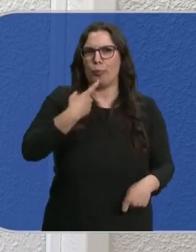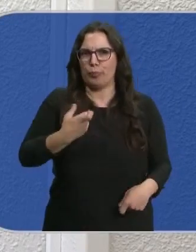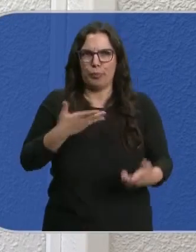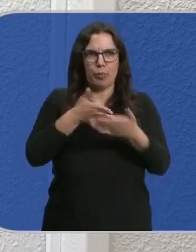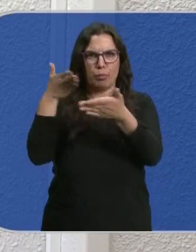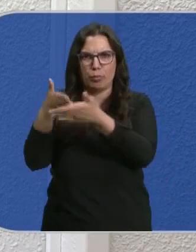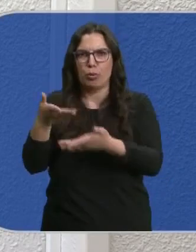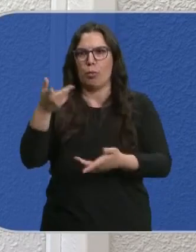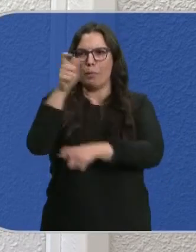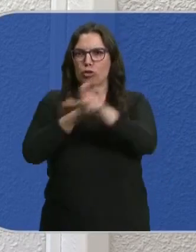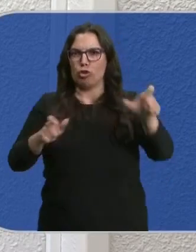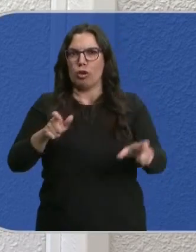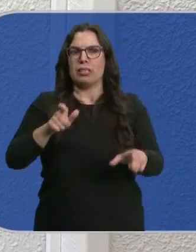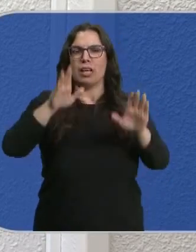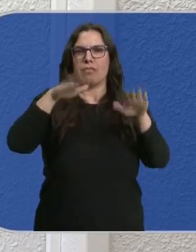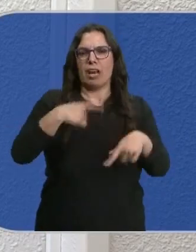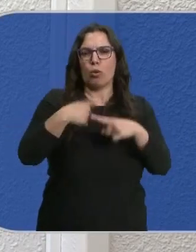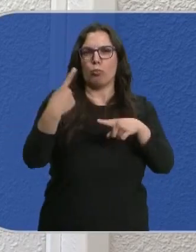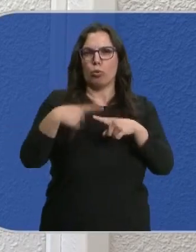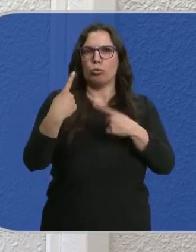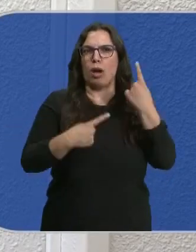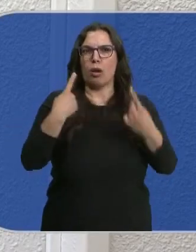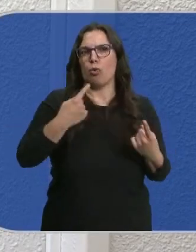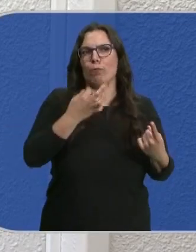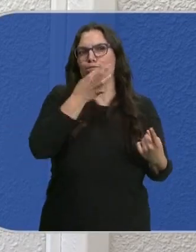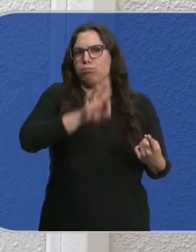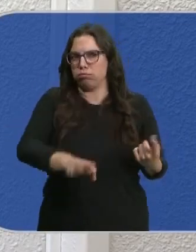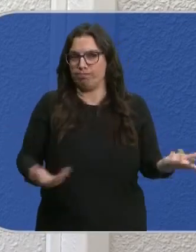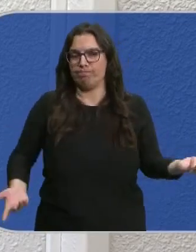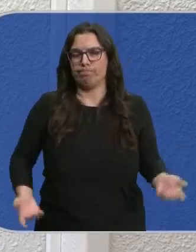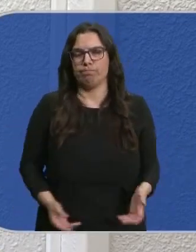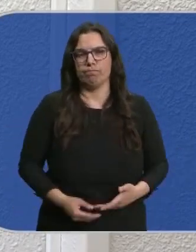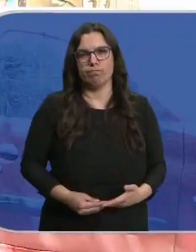y de que el consumidor hay determinados productos que puede llegar a rechazar.